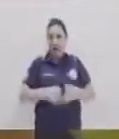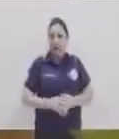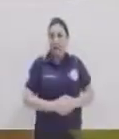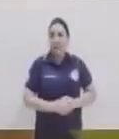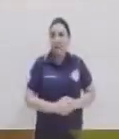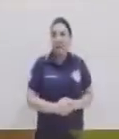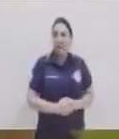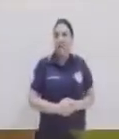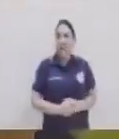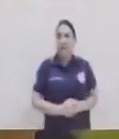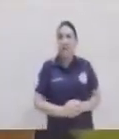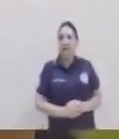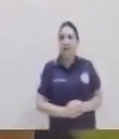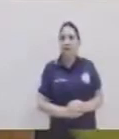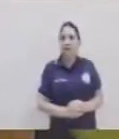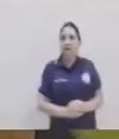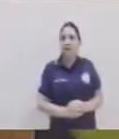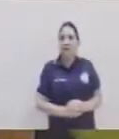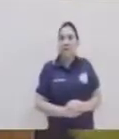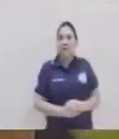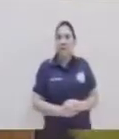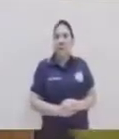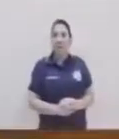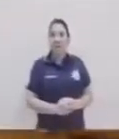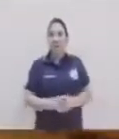rock, los Power Rangers, que eran su performa, ¿verdad?